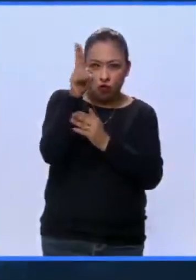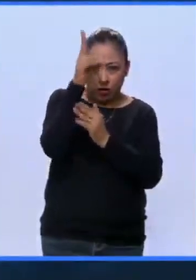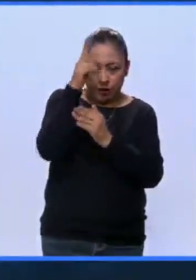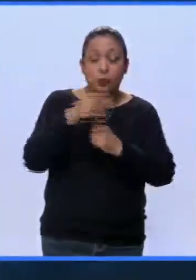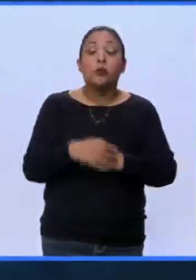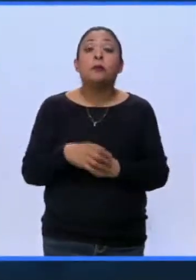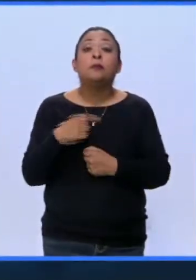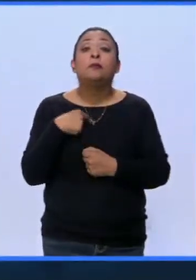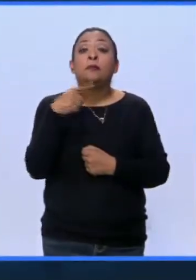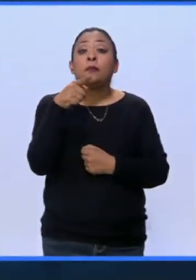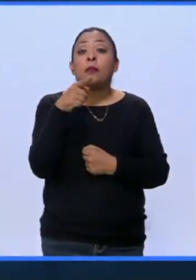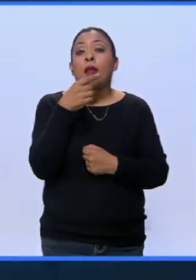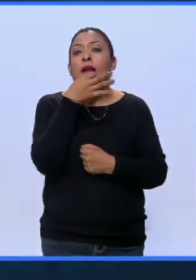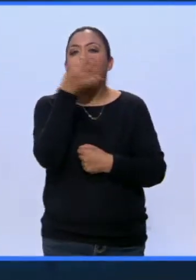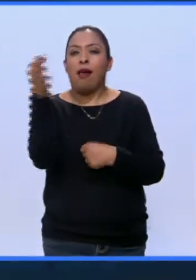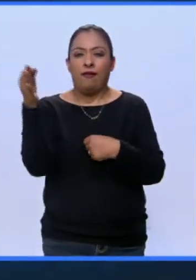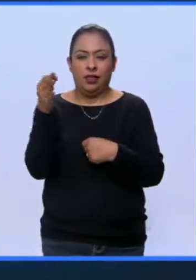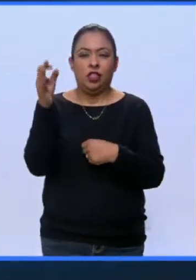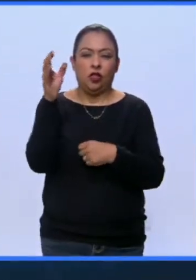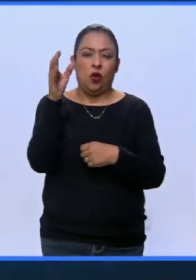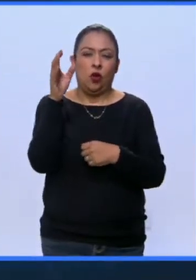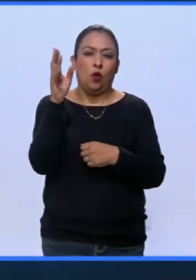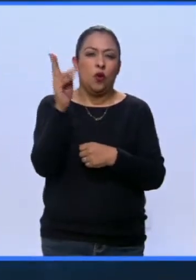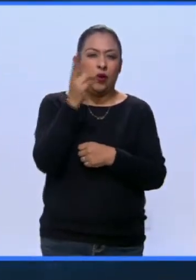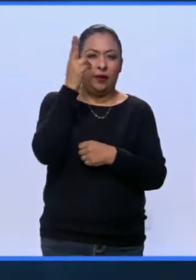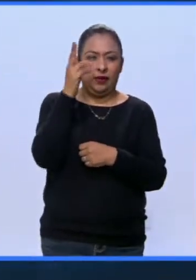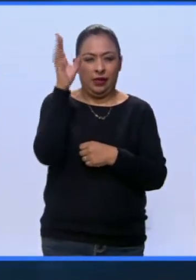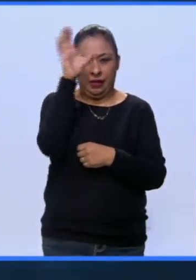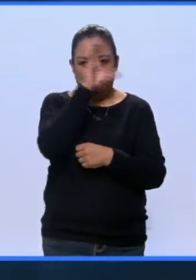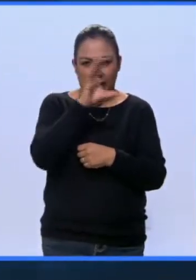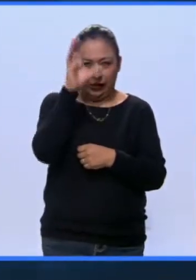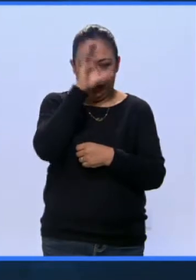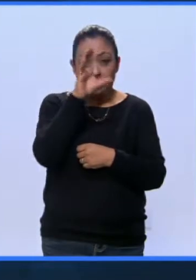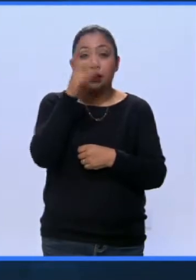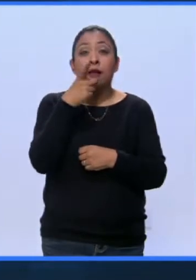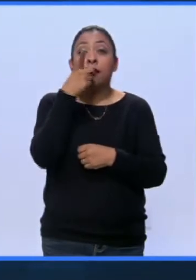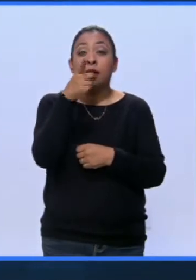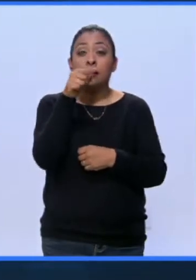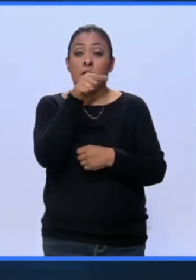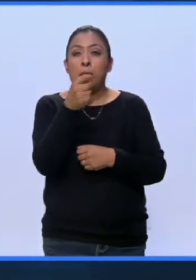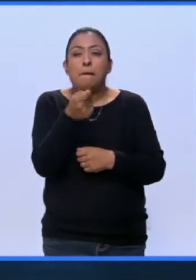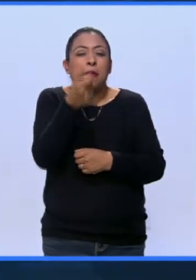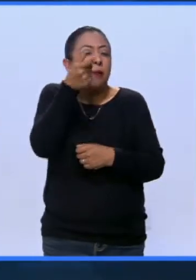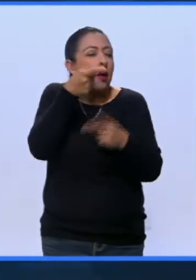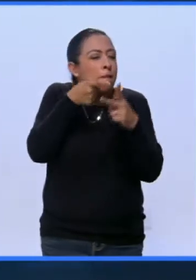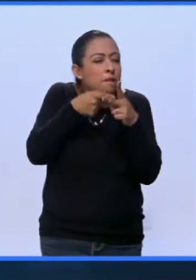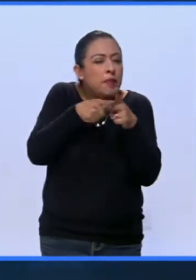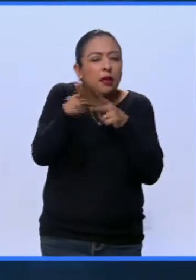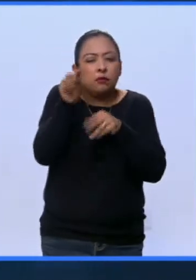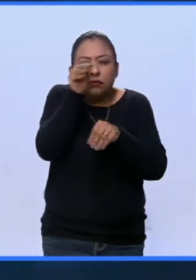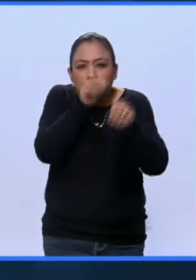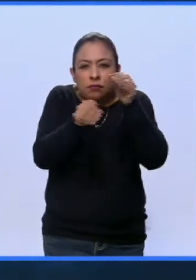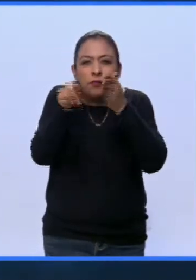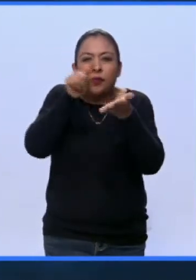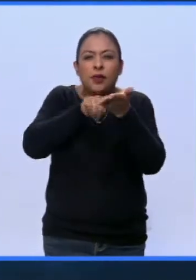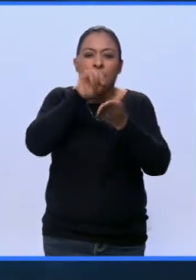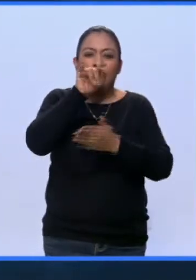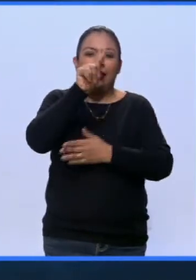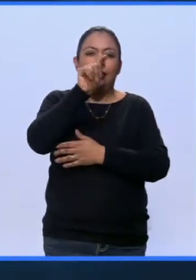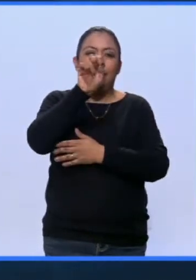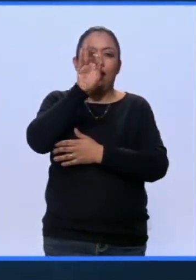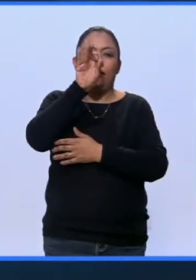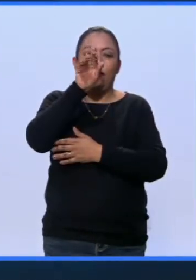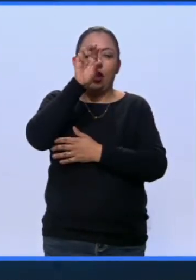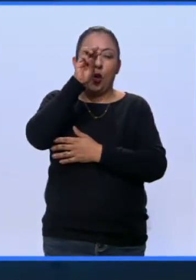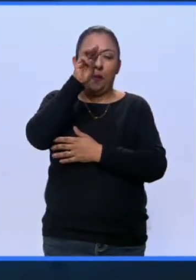El fallo que anunció la Academia de Ciencias Sueca reconoce a Rainer Weiss como uno de los pioneros en el diseño de los interferómetros láser,